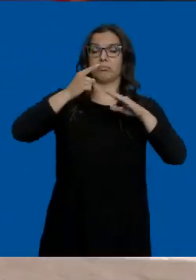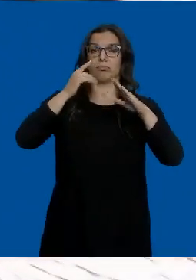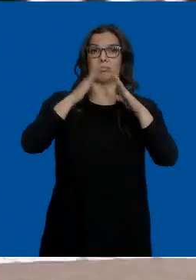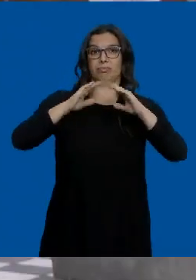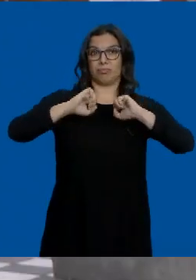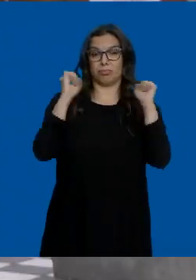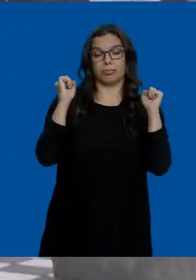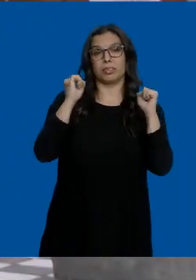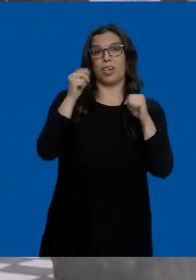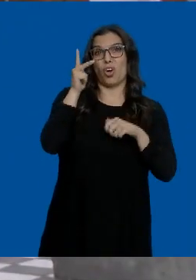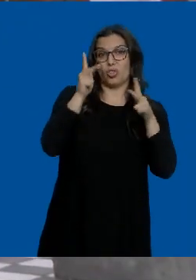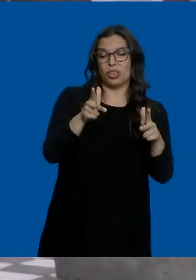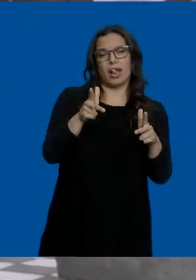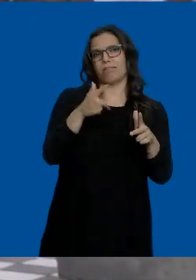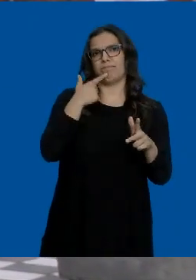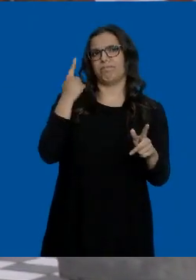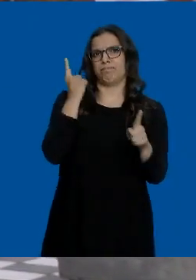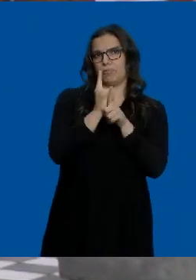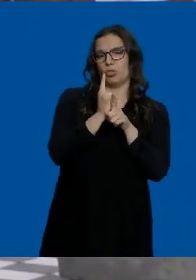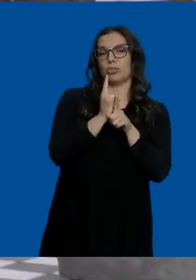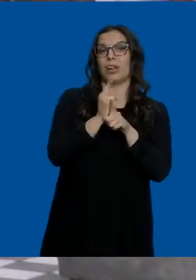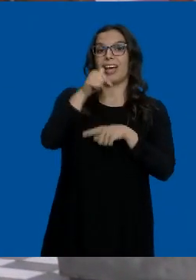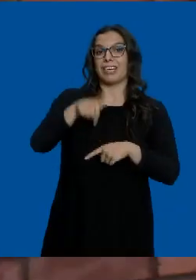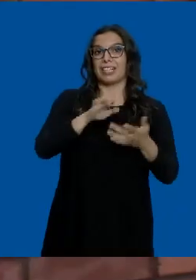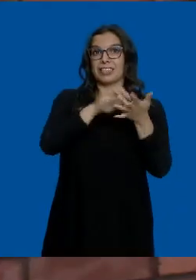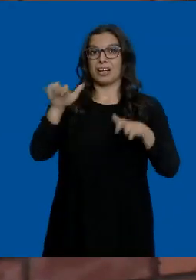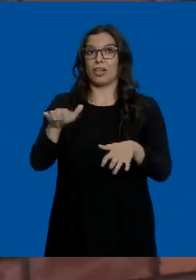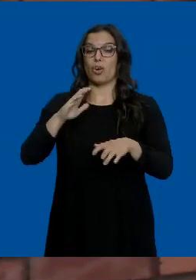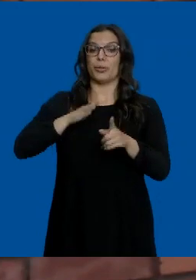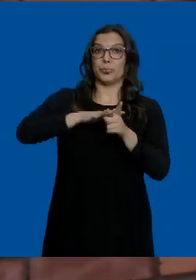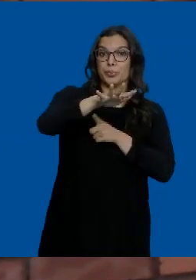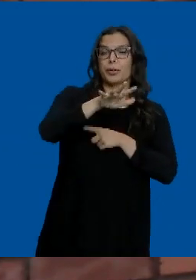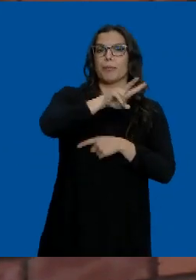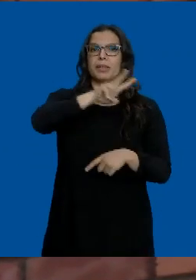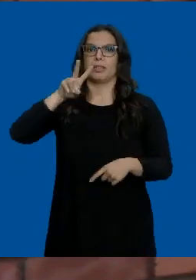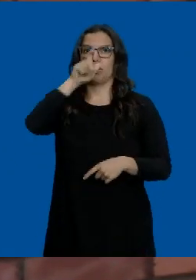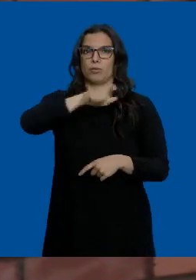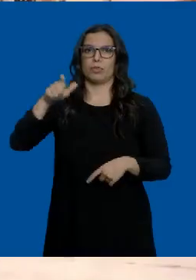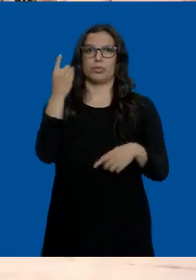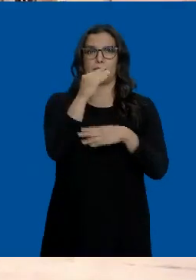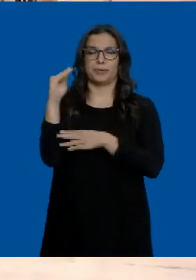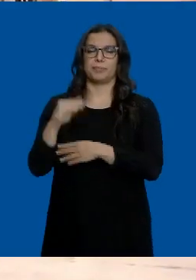estudiantes aislados. En Castilla y León ascienden a 22 los contagios derivados del brote mallorquín.